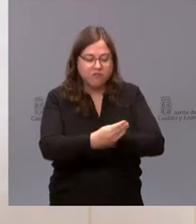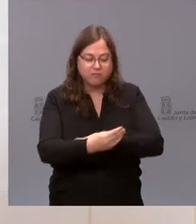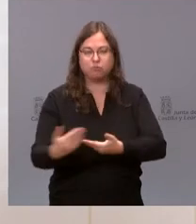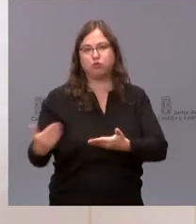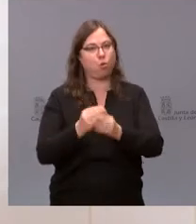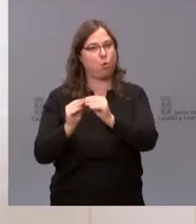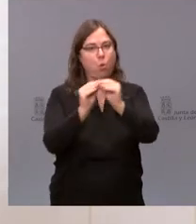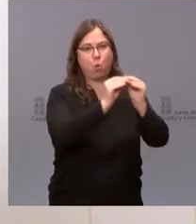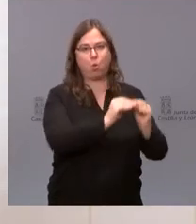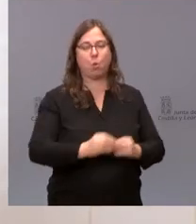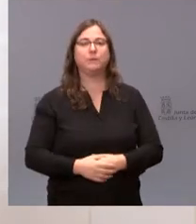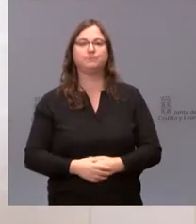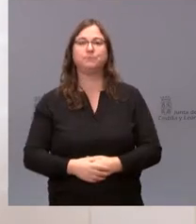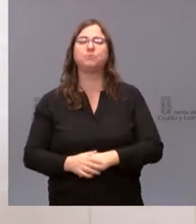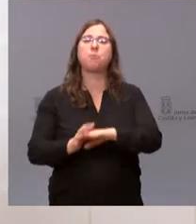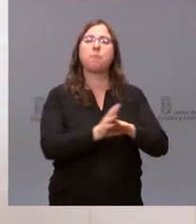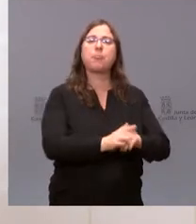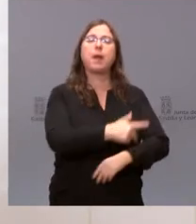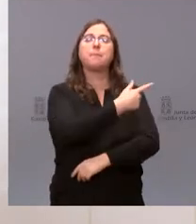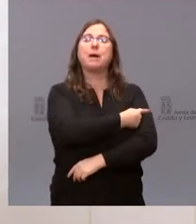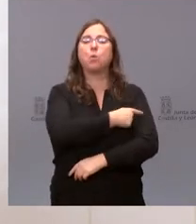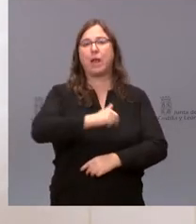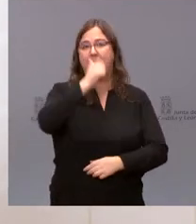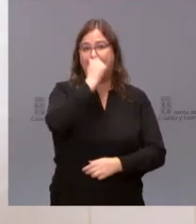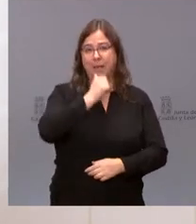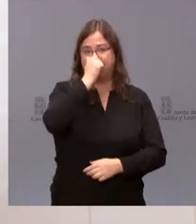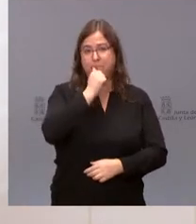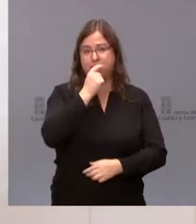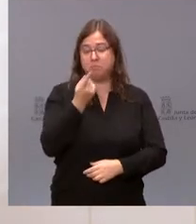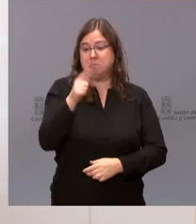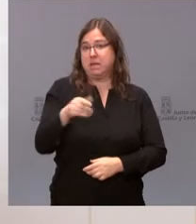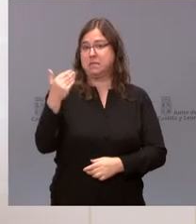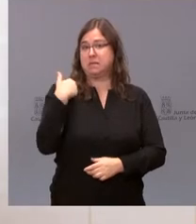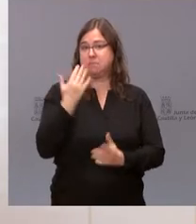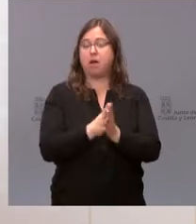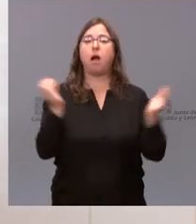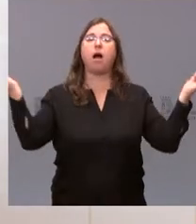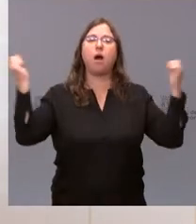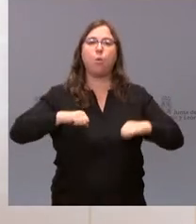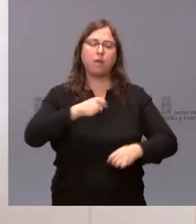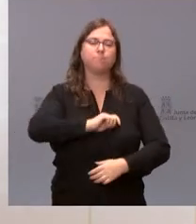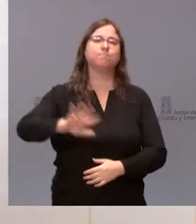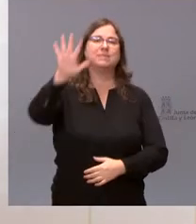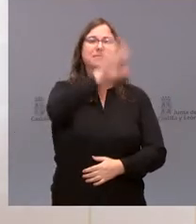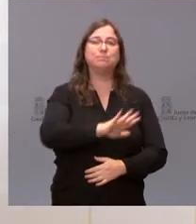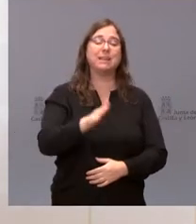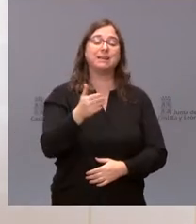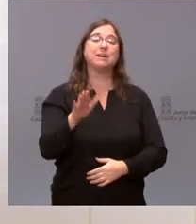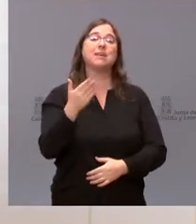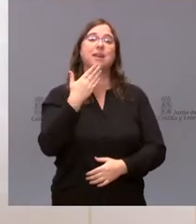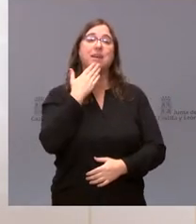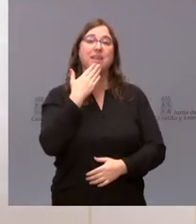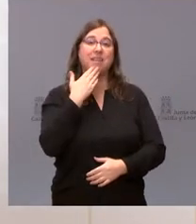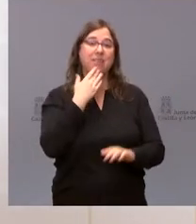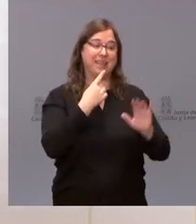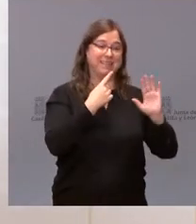En cuanto a la vacuna de la gripe, el mes pasado se acordó introducirla a nivel nacional para los niños entre los seis